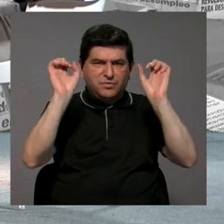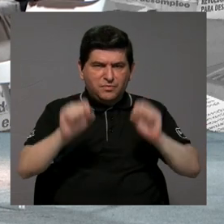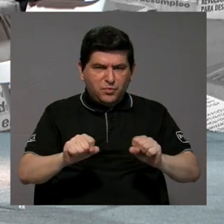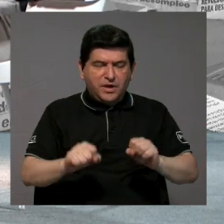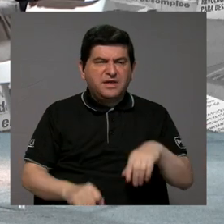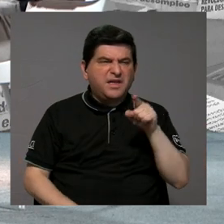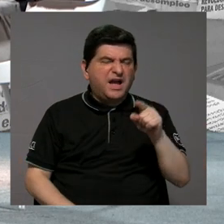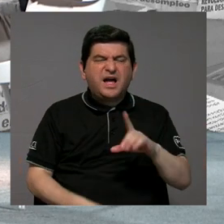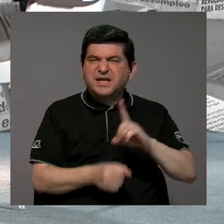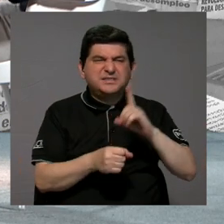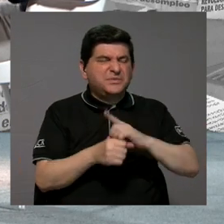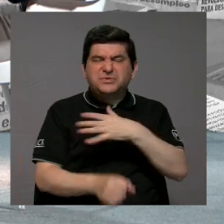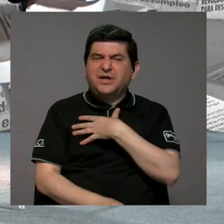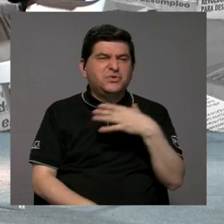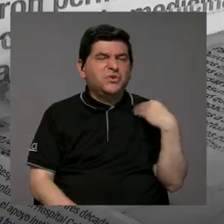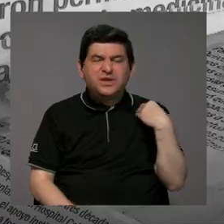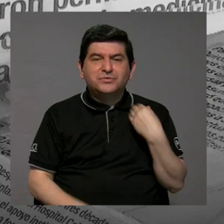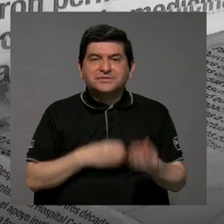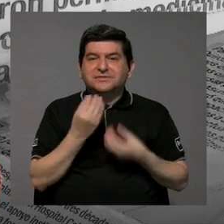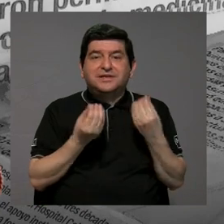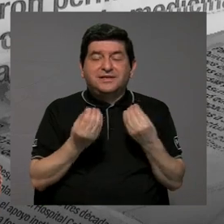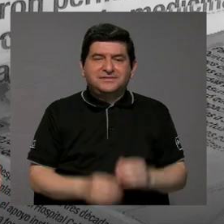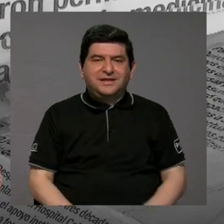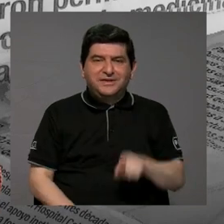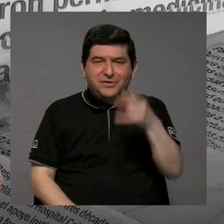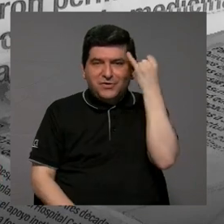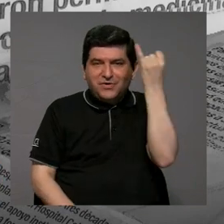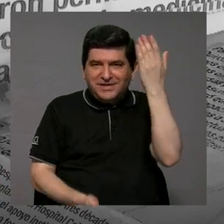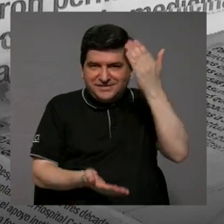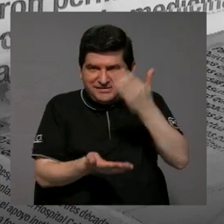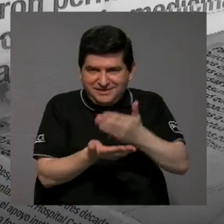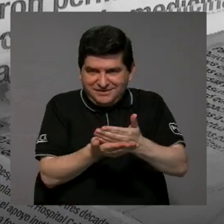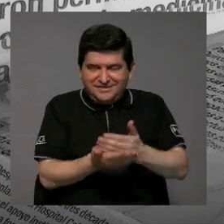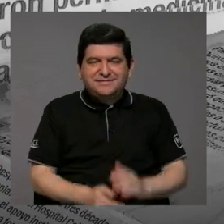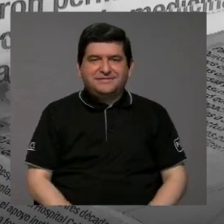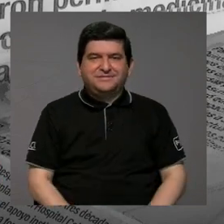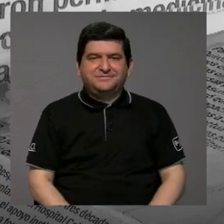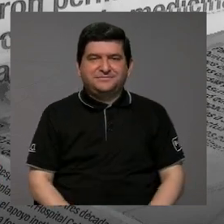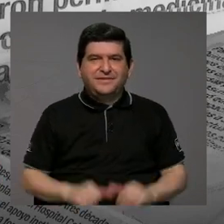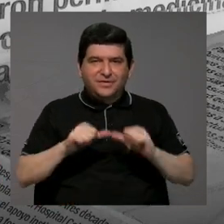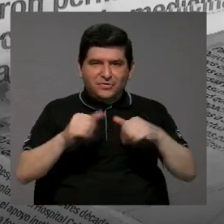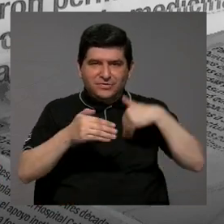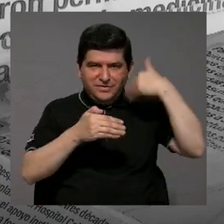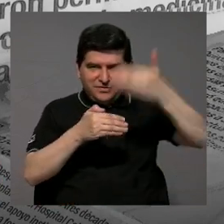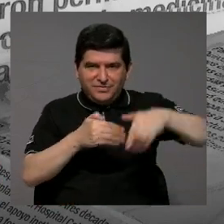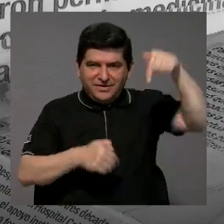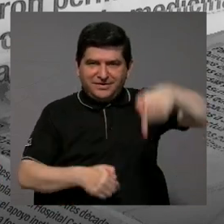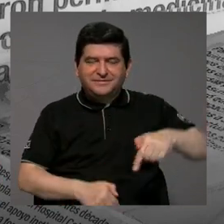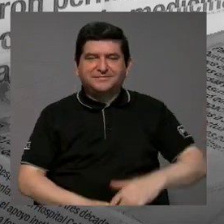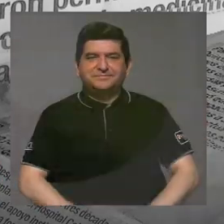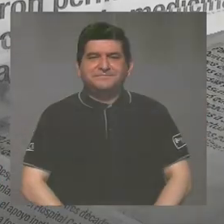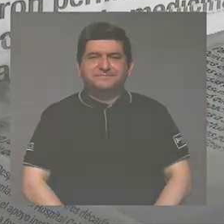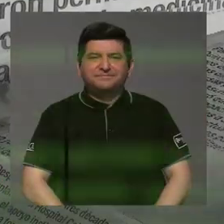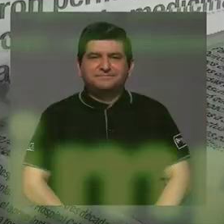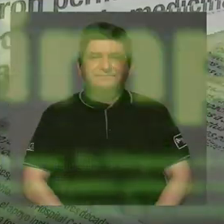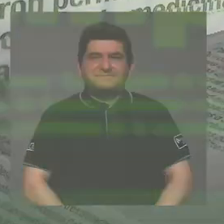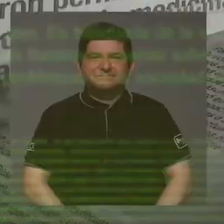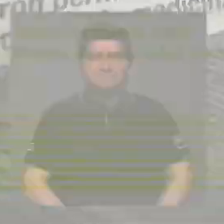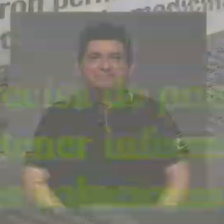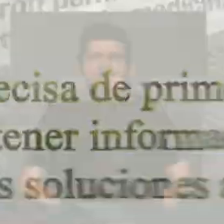por si no le gusta a su diputado o diputada. Nos vamos a quedar con eso y vamos a hacer una pausa y enseguida estamos con ustedes.